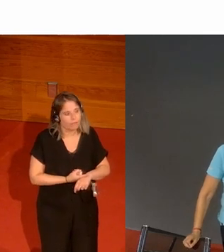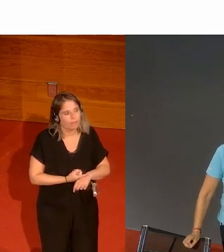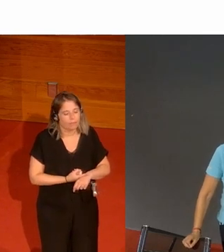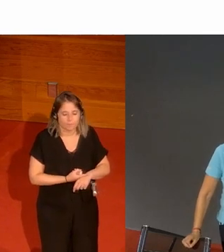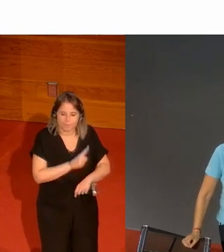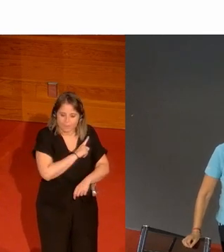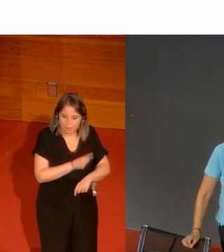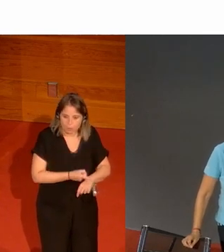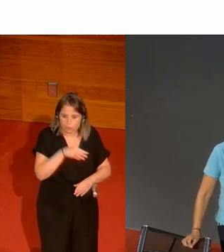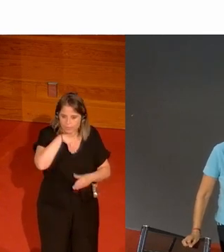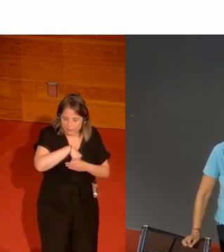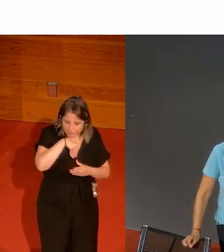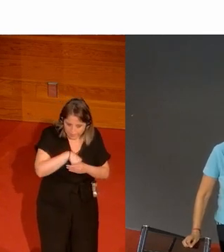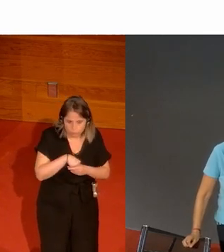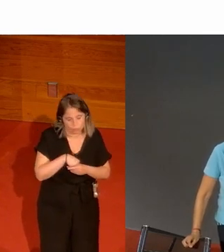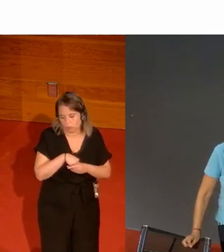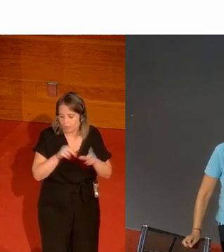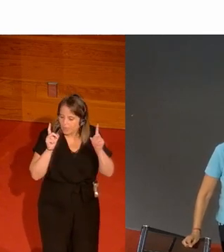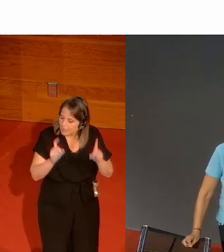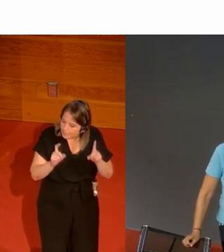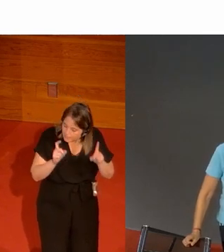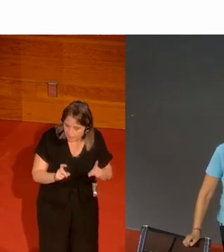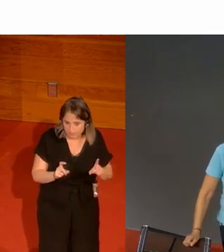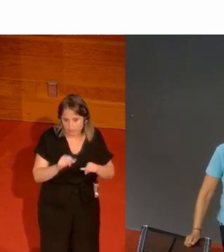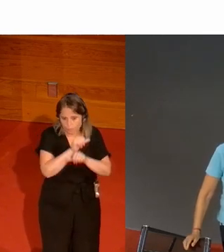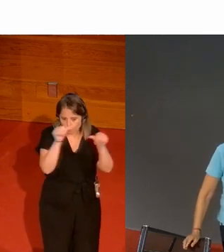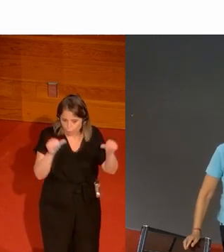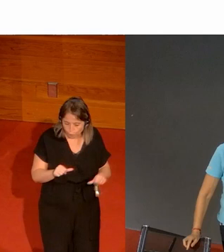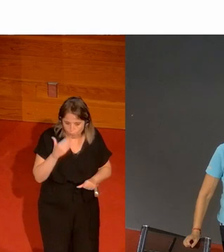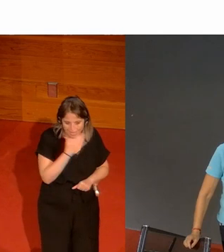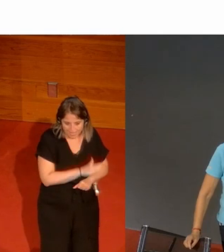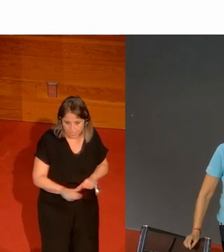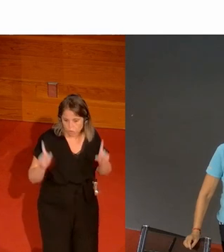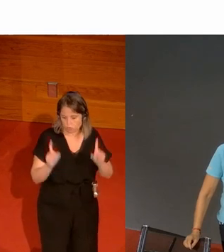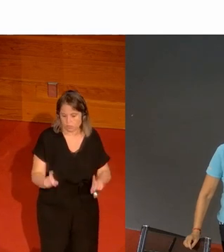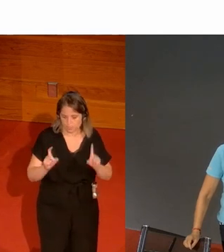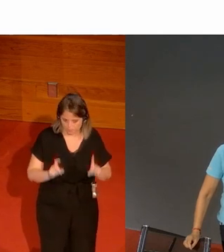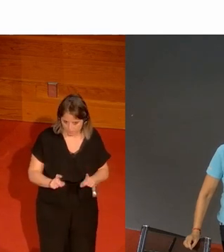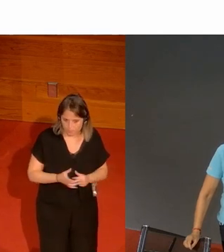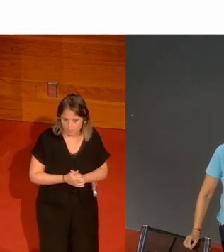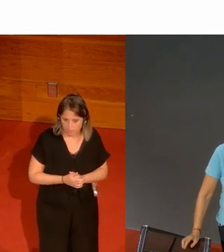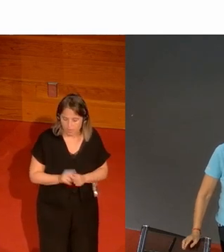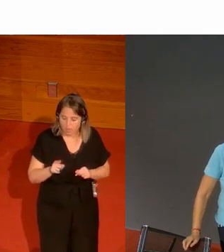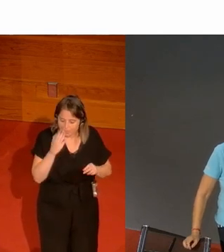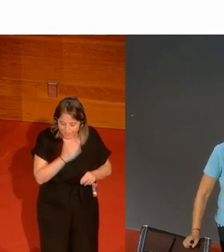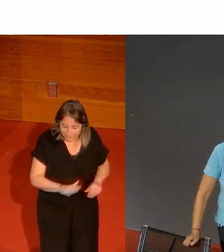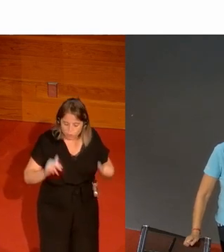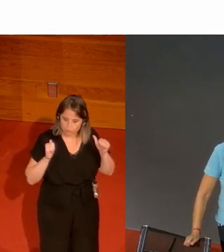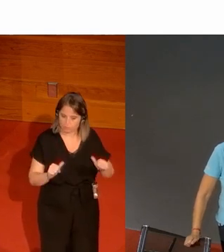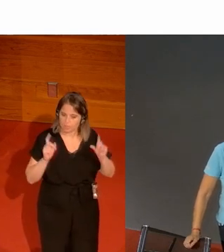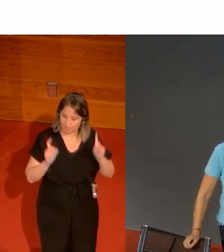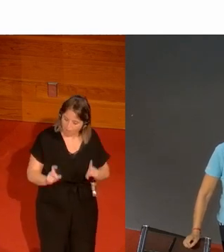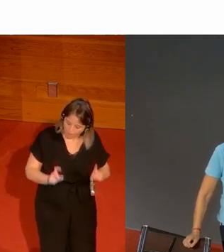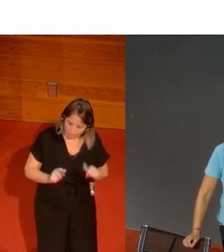para poder enseñar todo este tipo de cosas a los niños que es donde está el caldo de cultivo donde se pueden enseñar